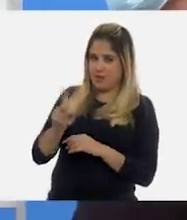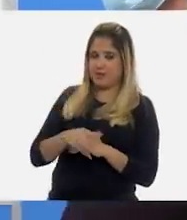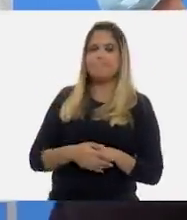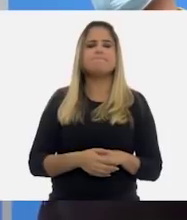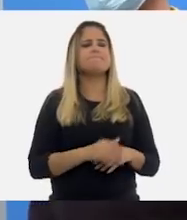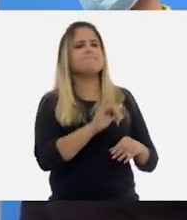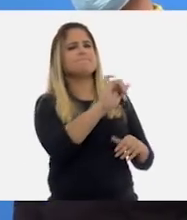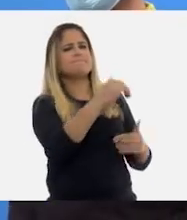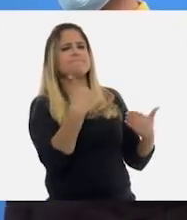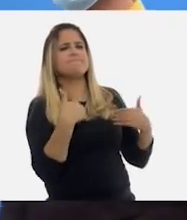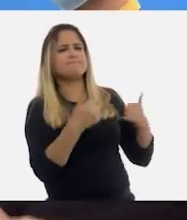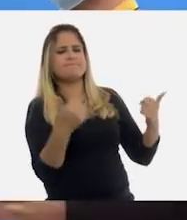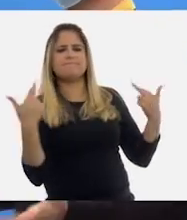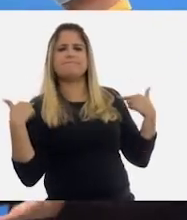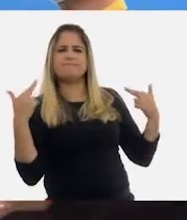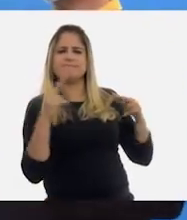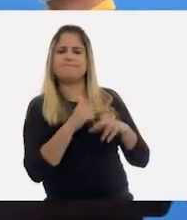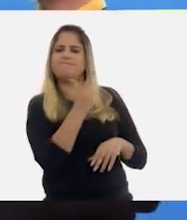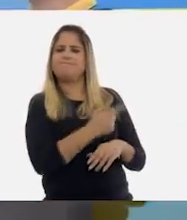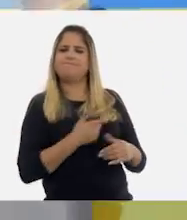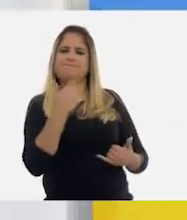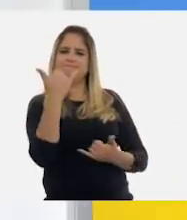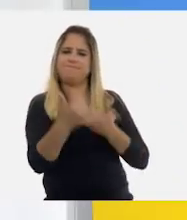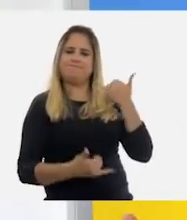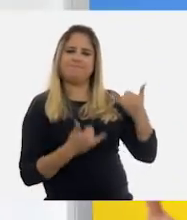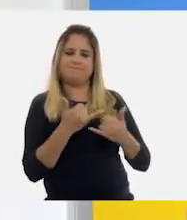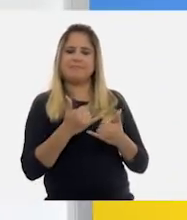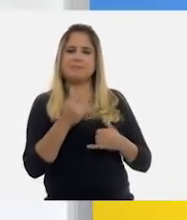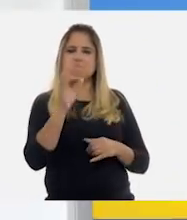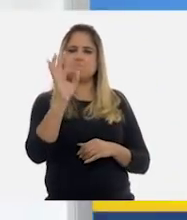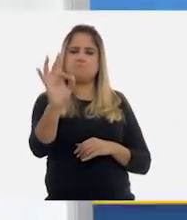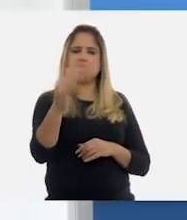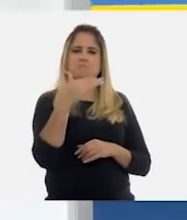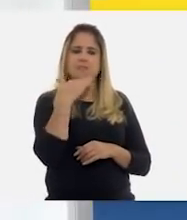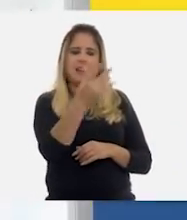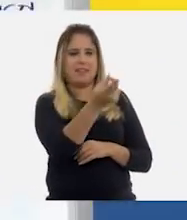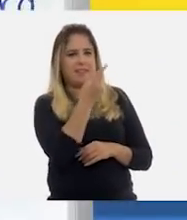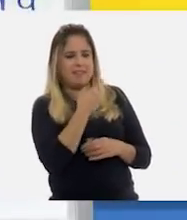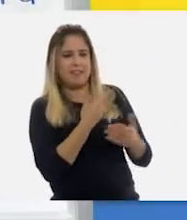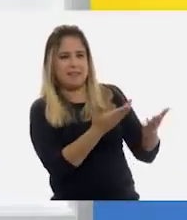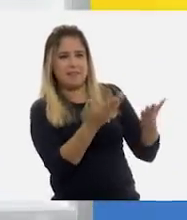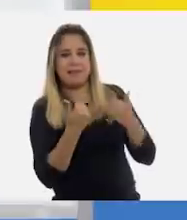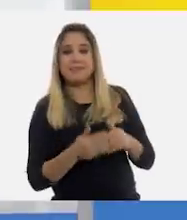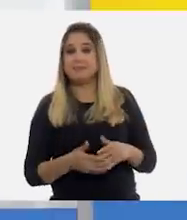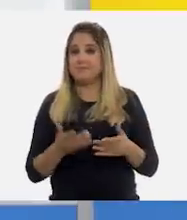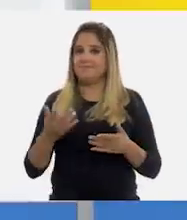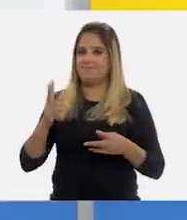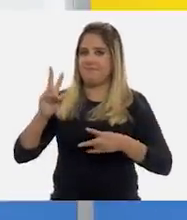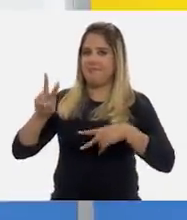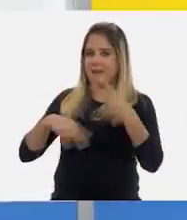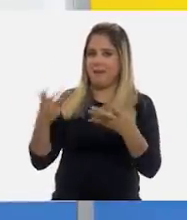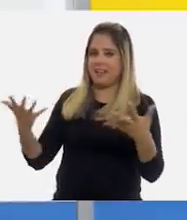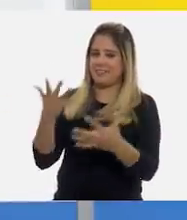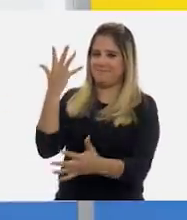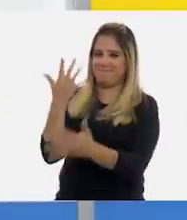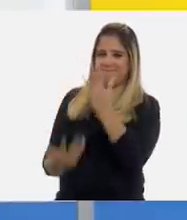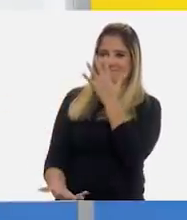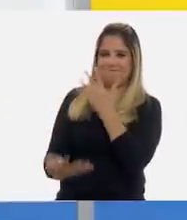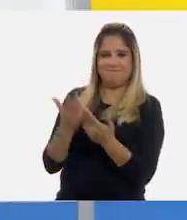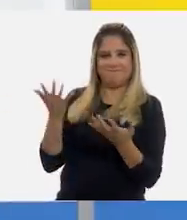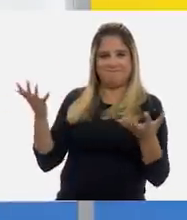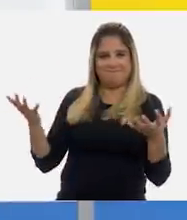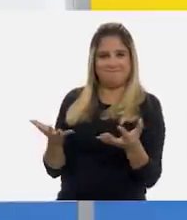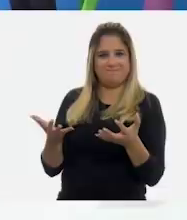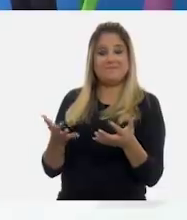la perfección, maestra. Me encantan los juegos. ¿Me parece genial? Entonces, dime. Excelente. Manos a la obra. Vamos a comenzar, Juan Carlos.